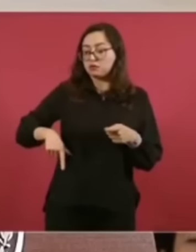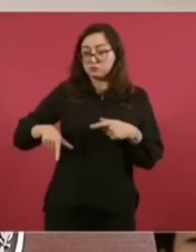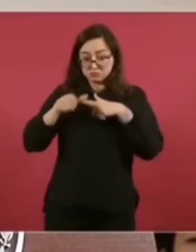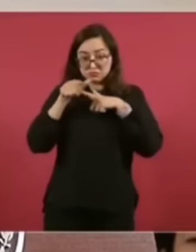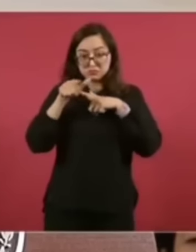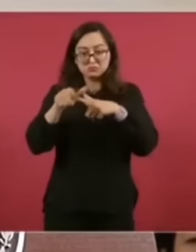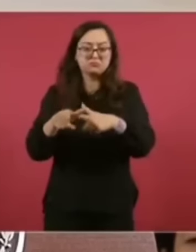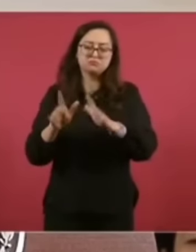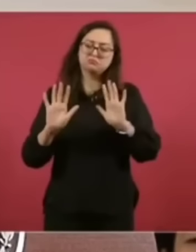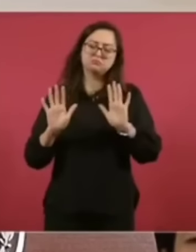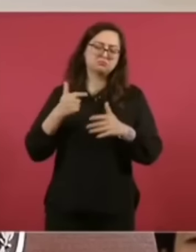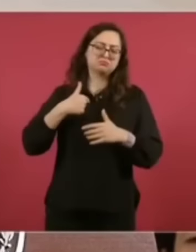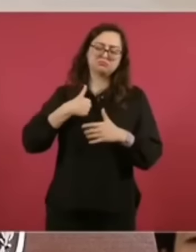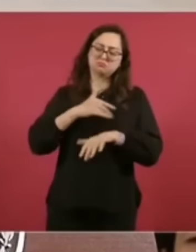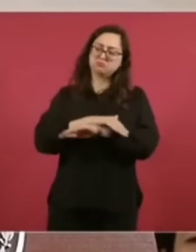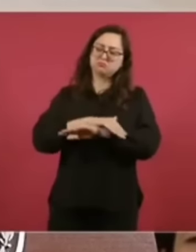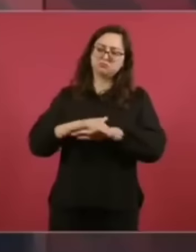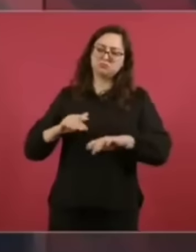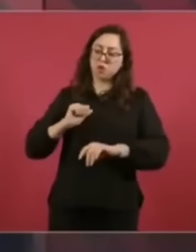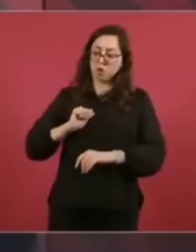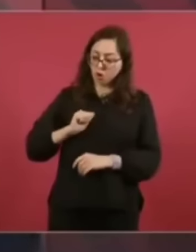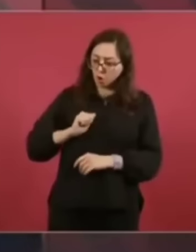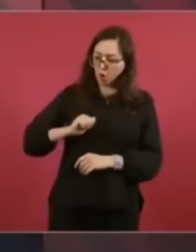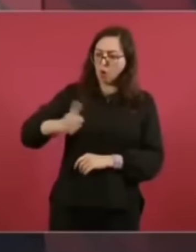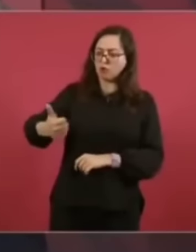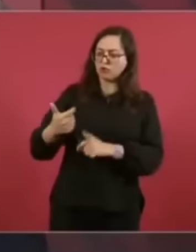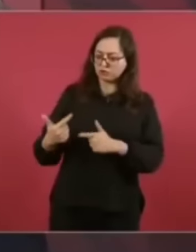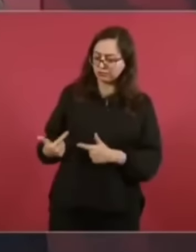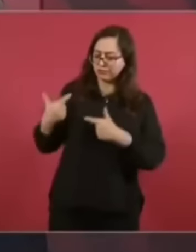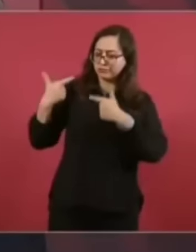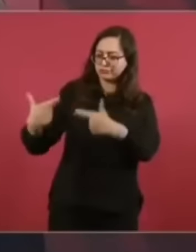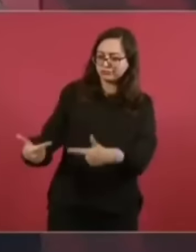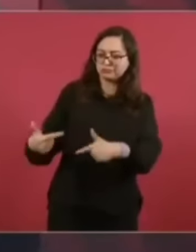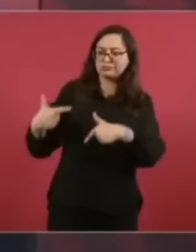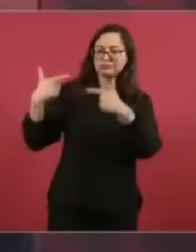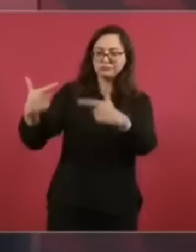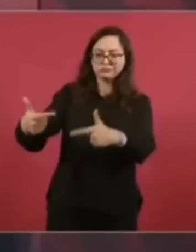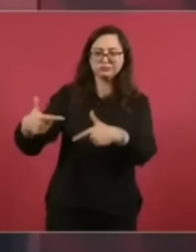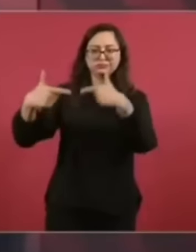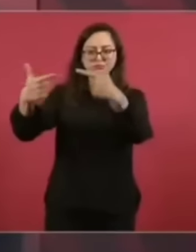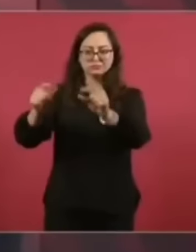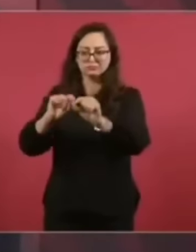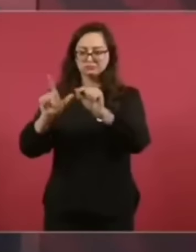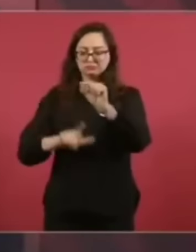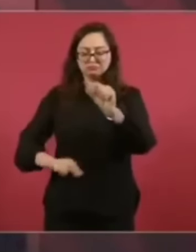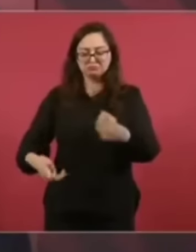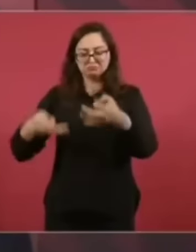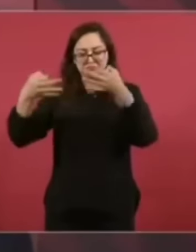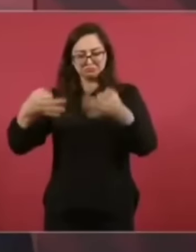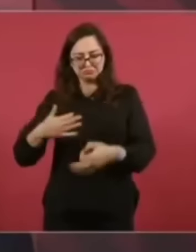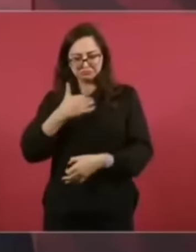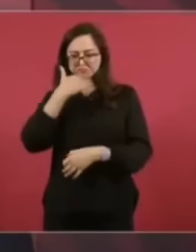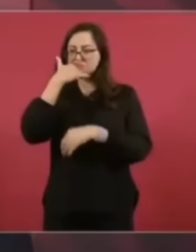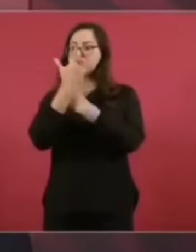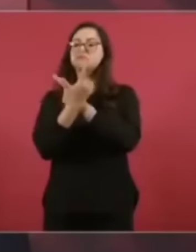una patria libre, digna y cada vez más humana.